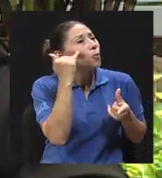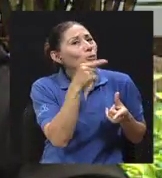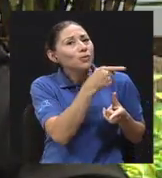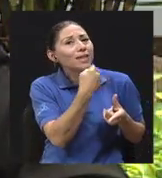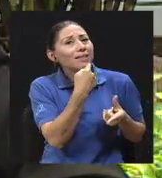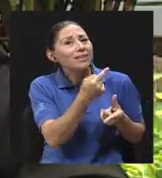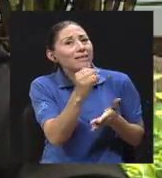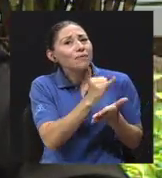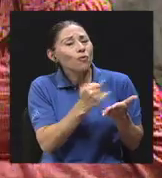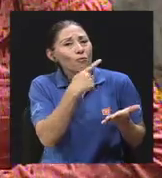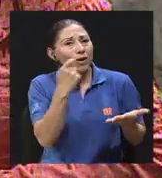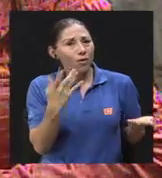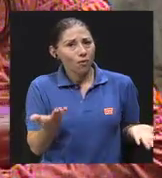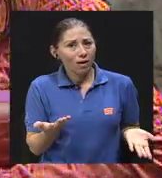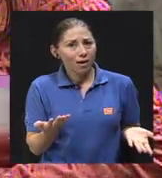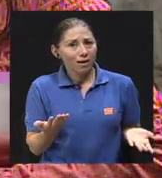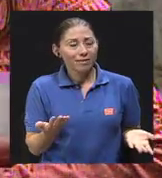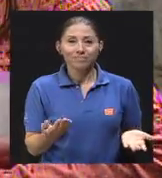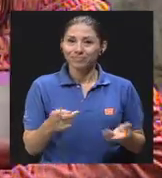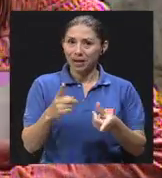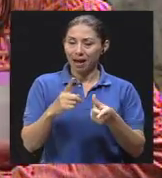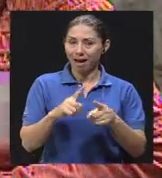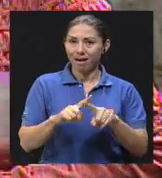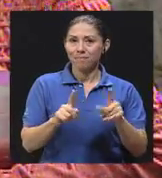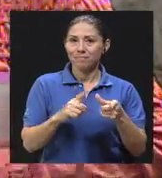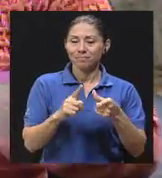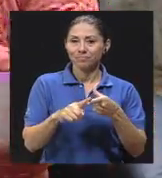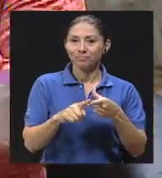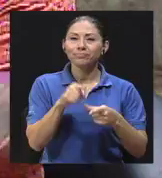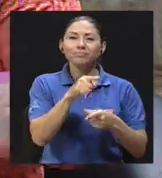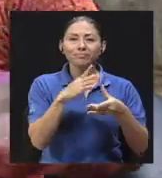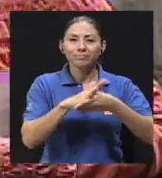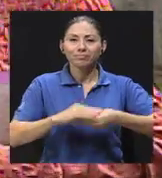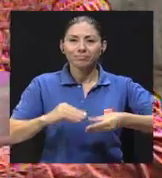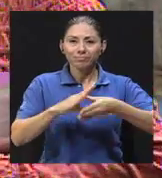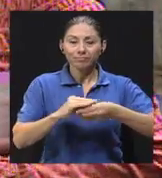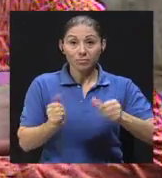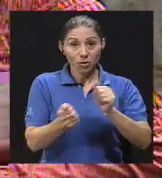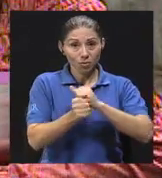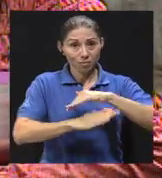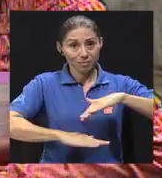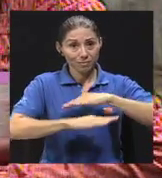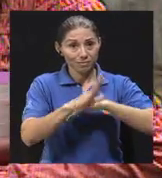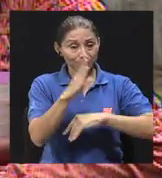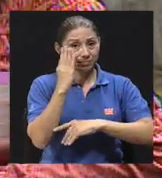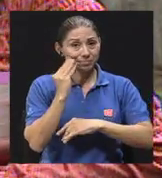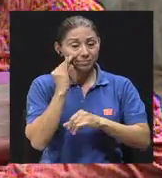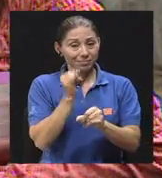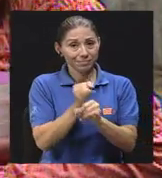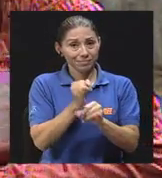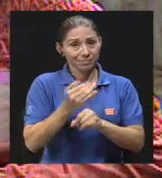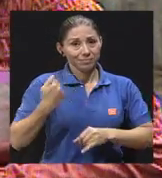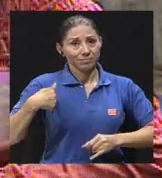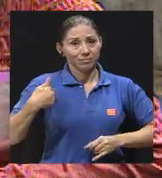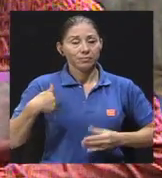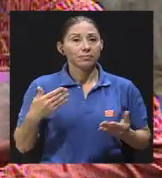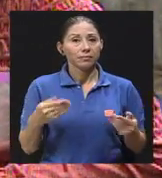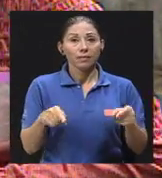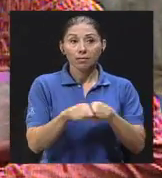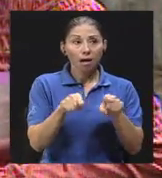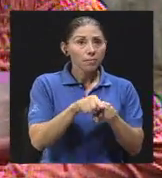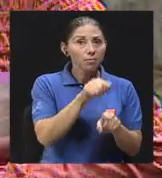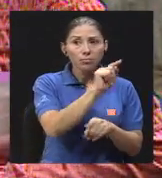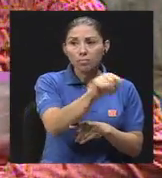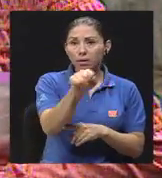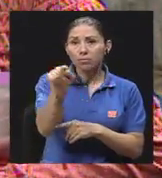¿Qué dibujo más feo? Pero entonces, don Jaime, cuénteme, porque también con base a su experiencia en el Instituto Güem, ha habido un interés también de los